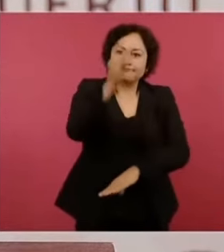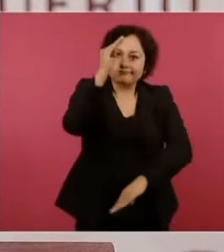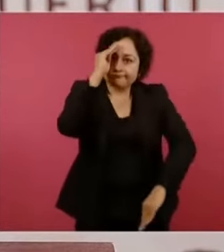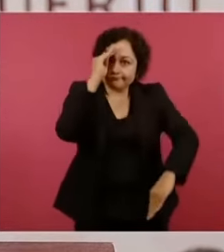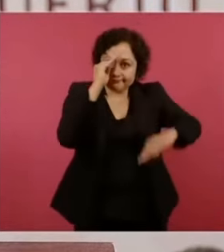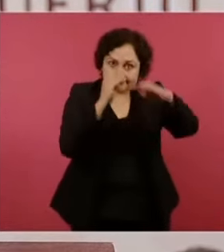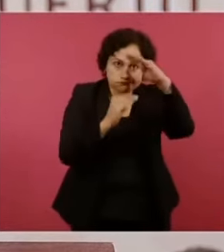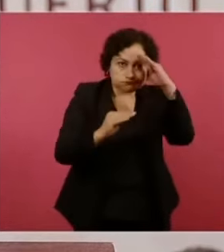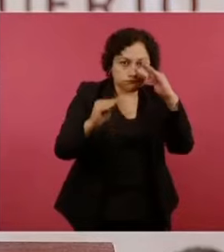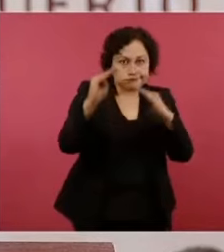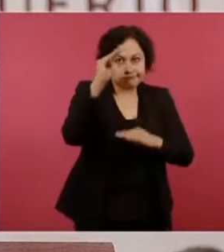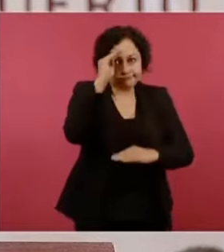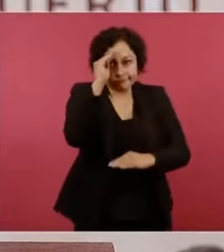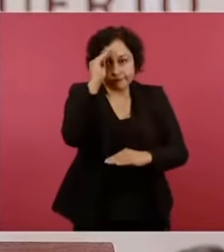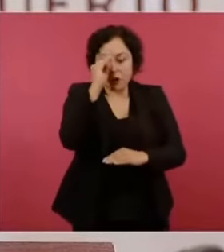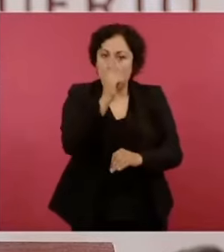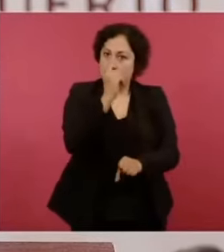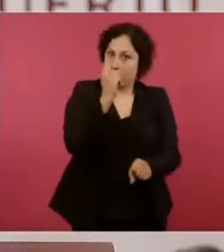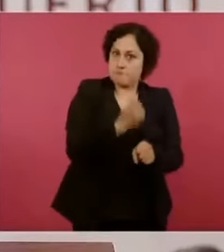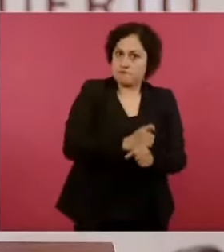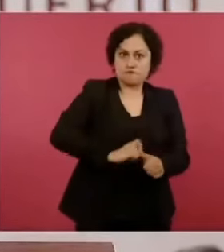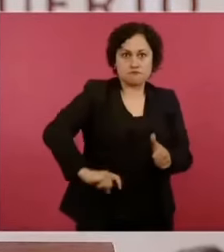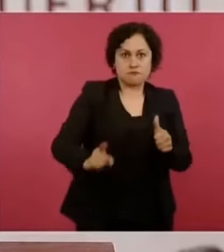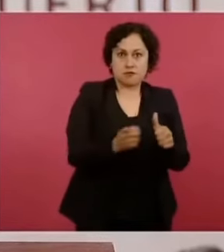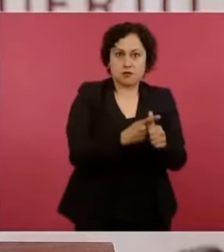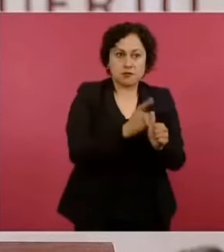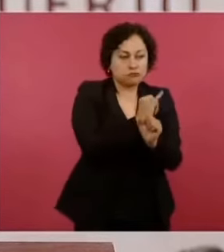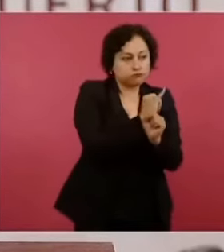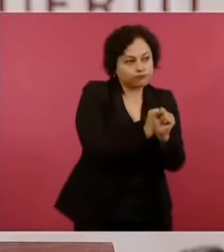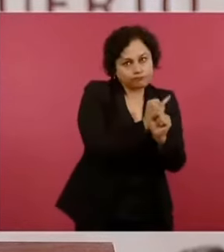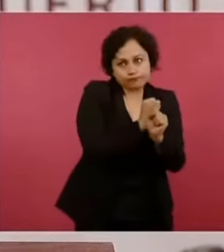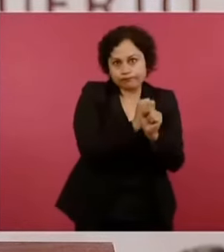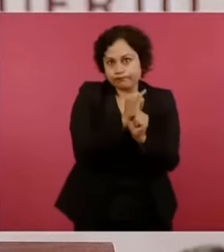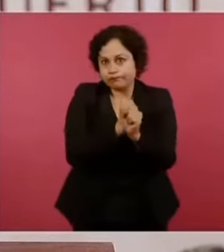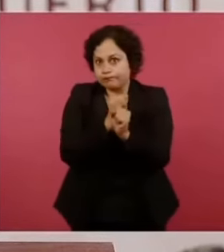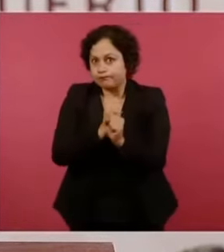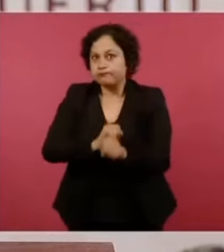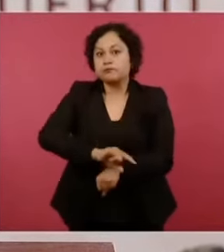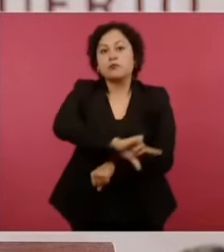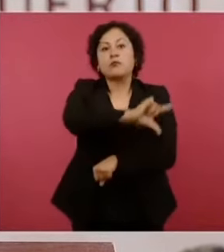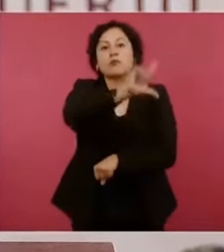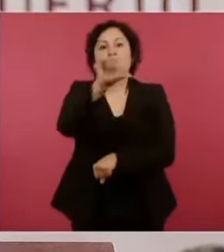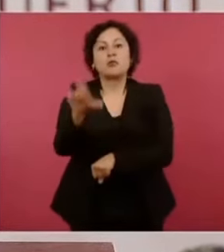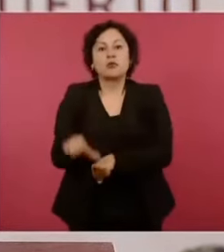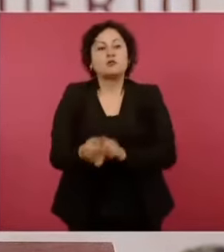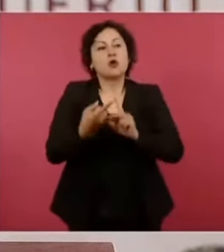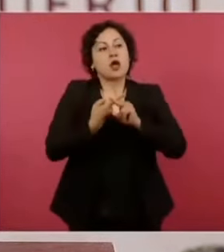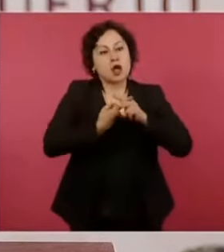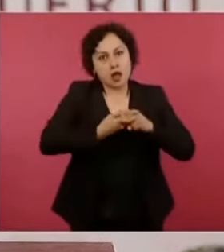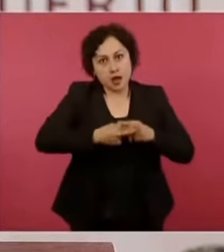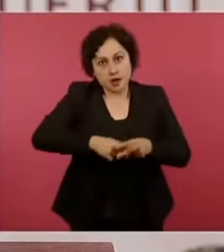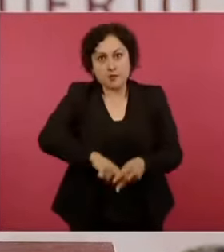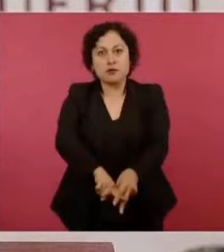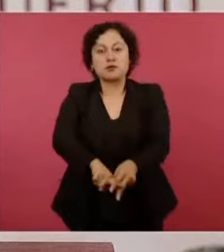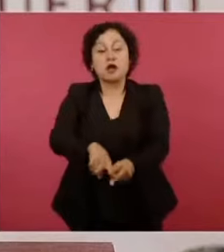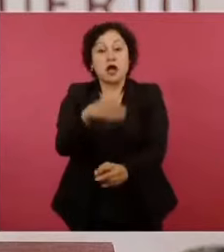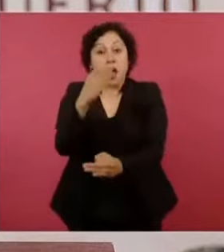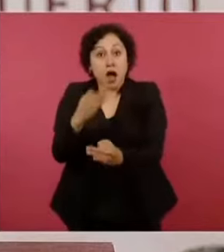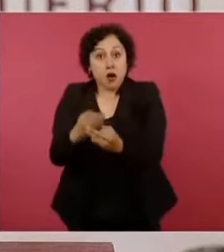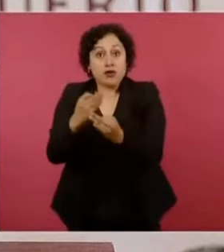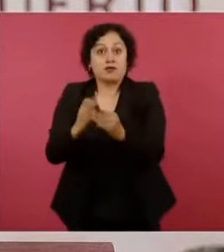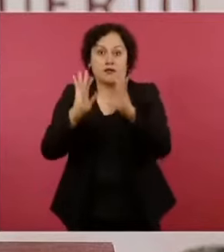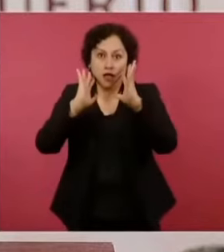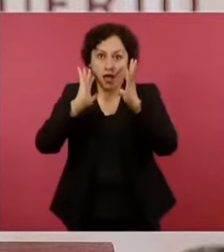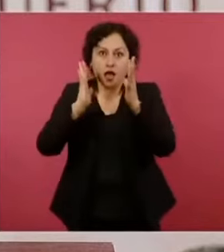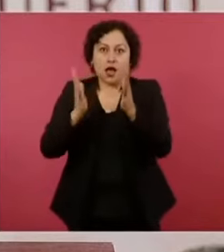vez estudiado, diagnosticado, se implementó y ahorita estamos en etapa de la maduración para